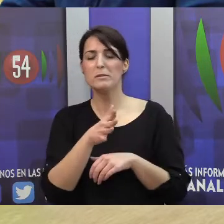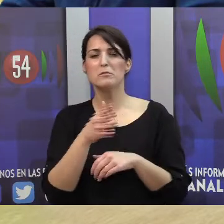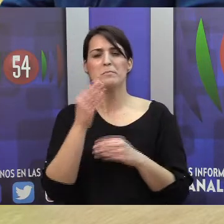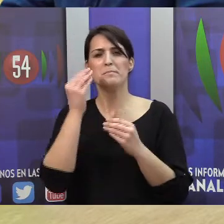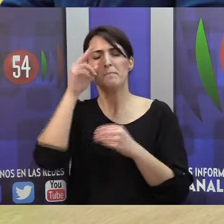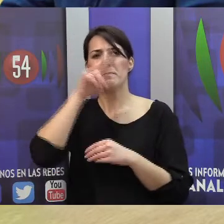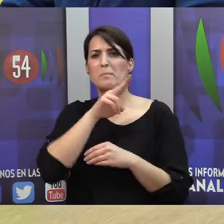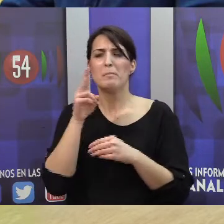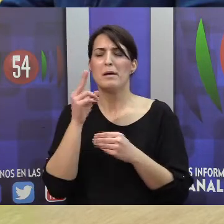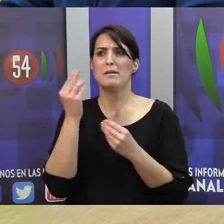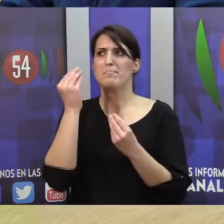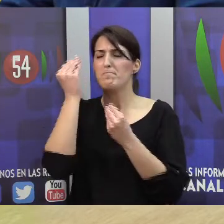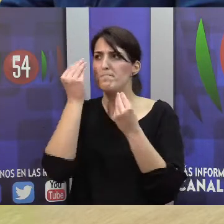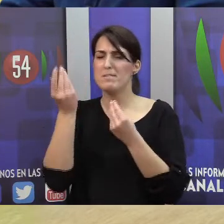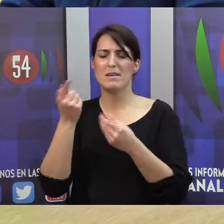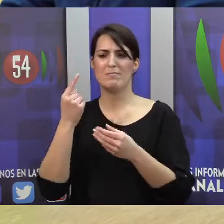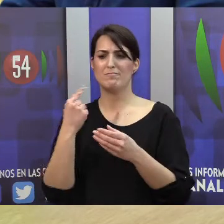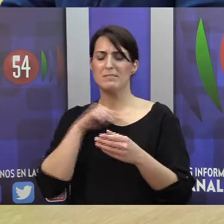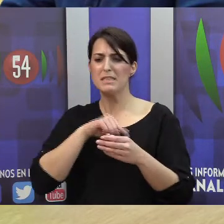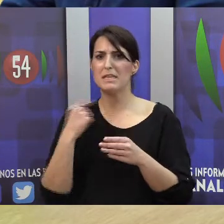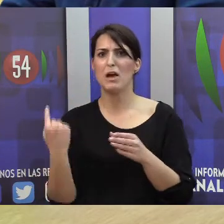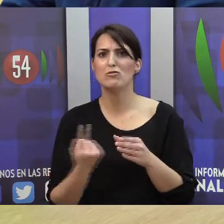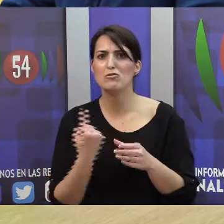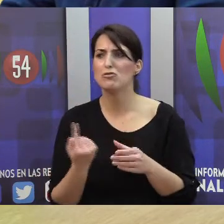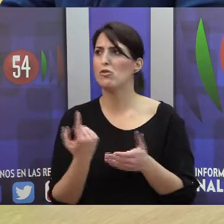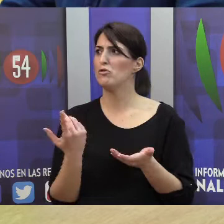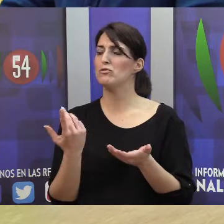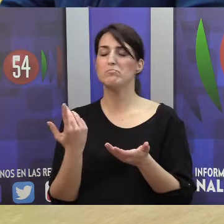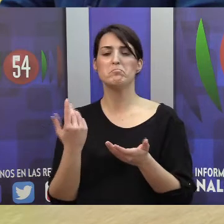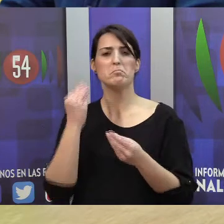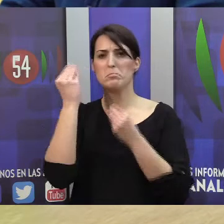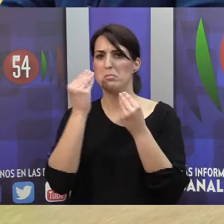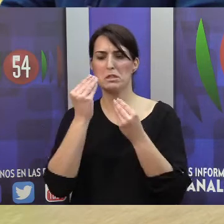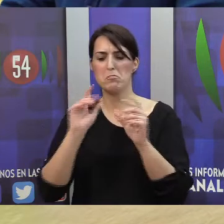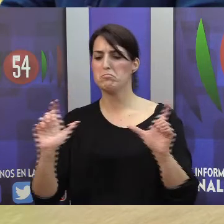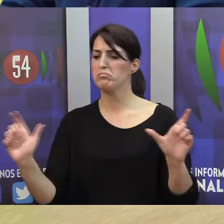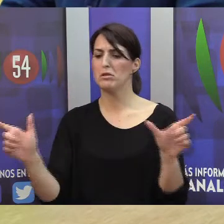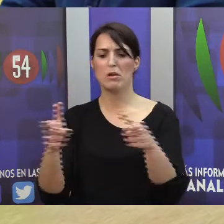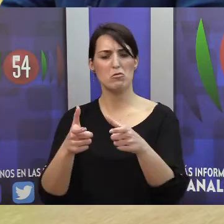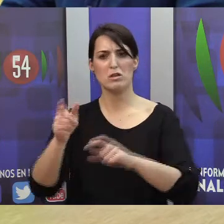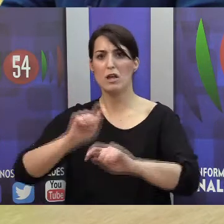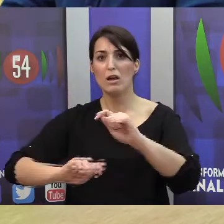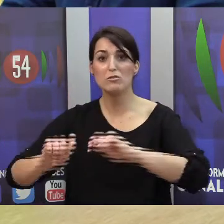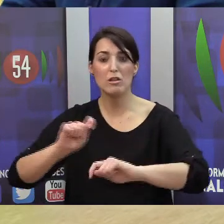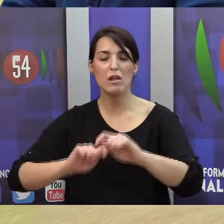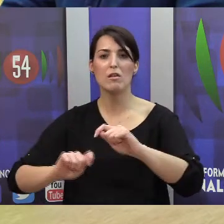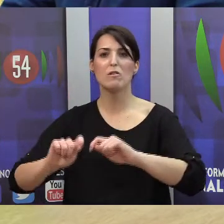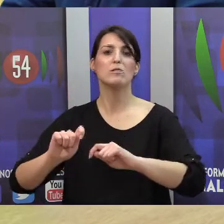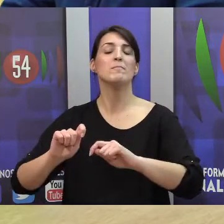veían muy abandonados, muy solos, entonces decidieron reunirse en una asociación e